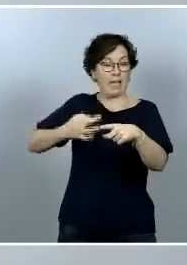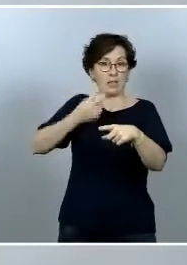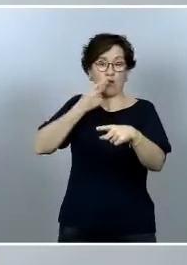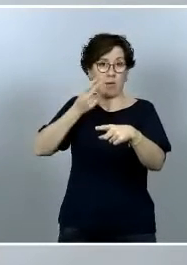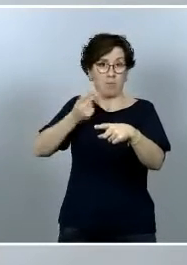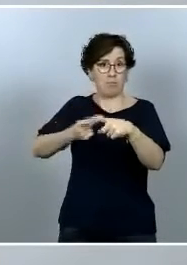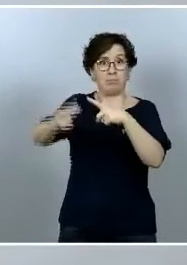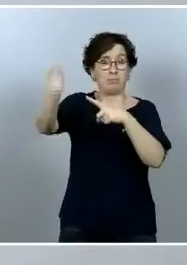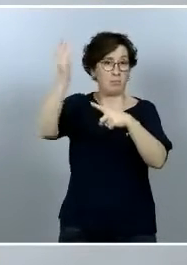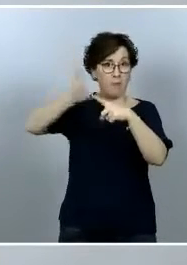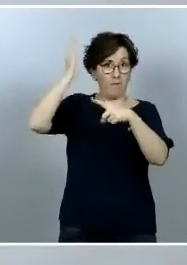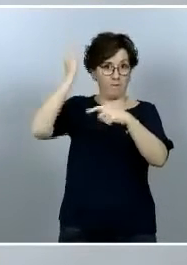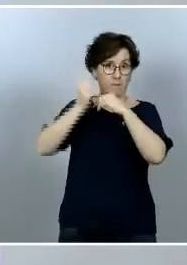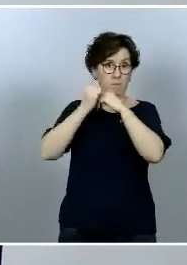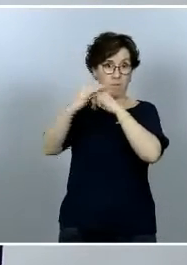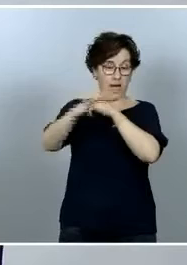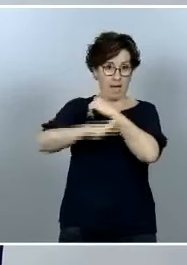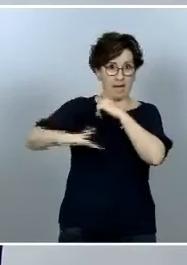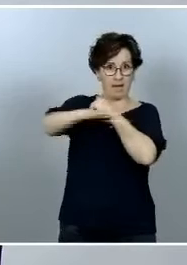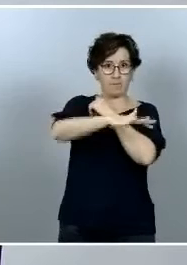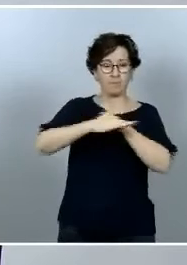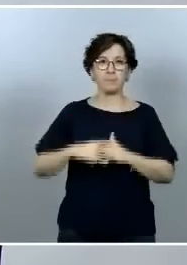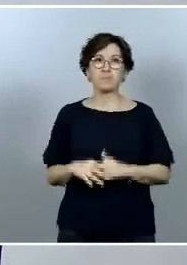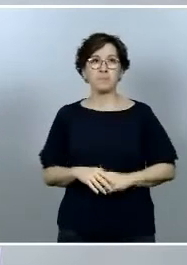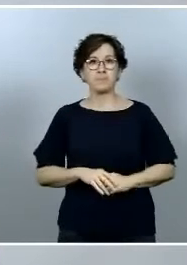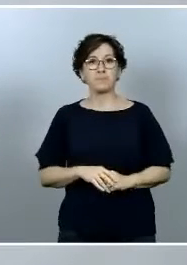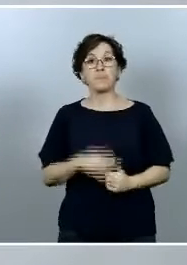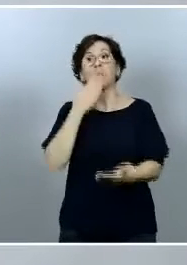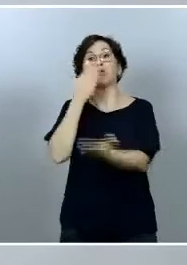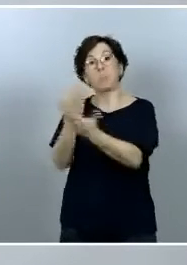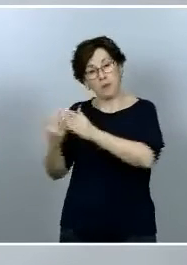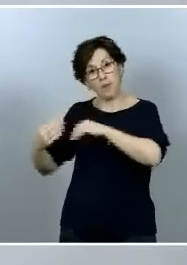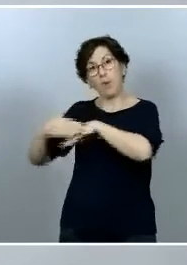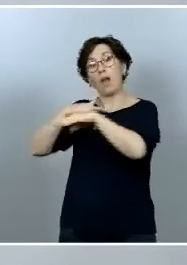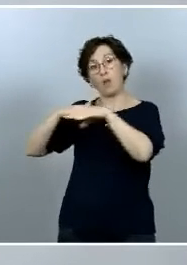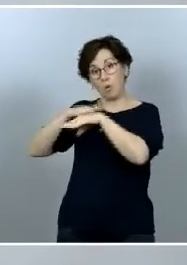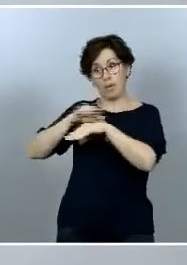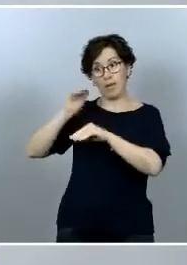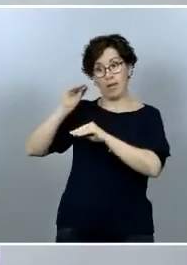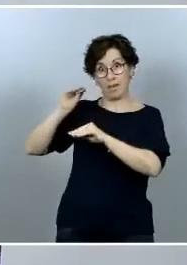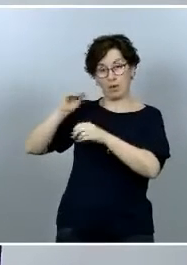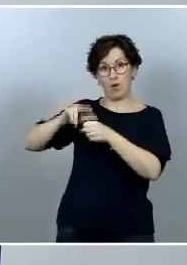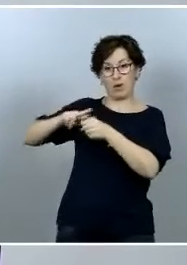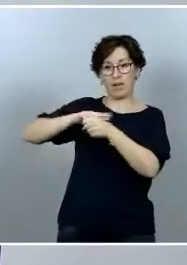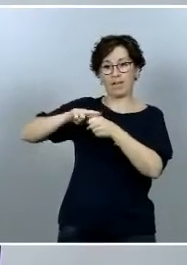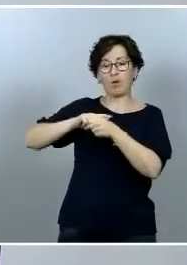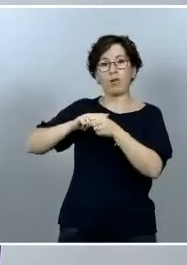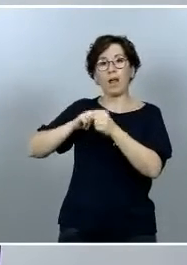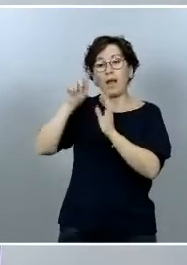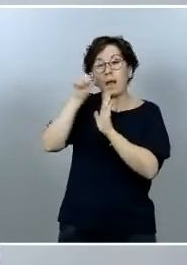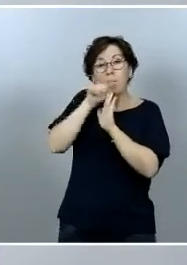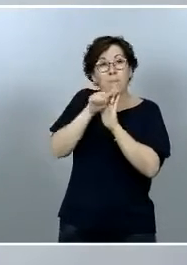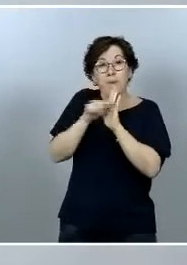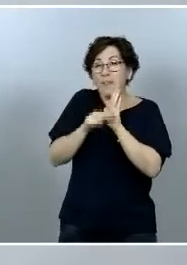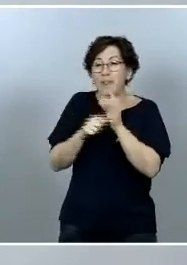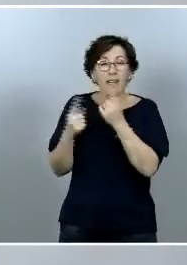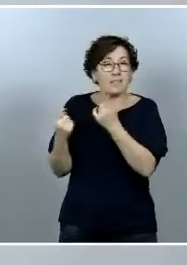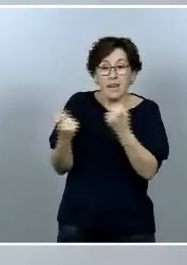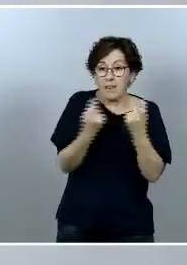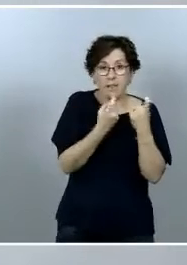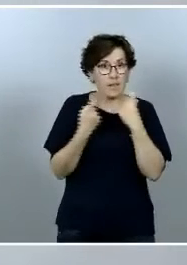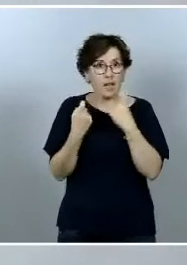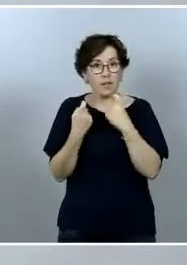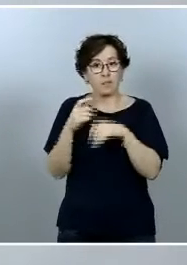hemos pedido al gobierno regional que active todas aquellas medidas que resulten necesarias para vigilar el